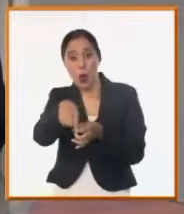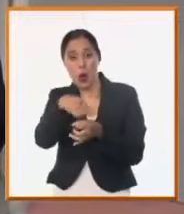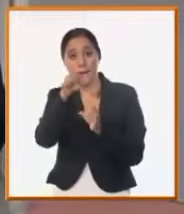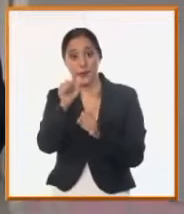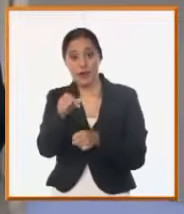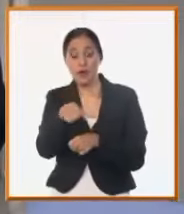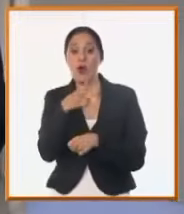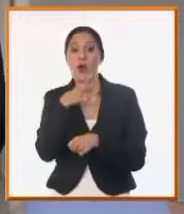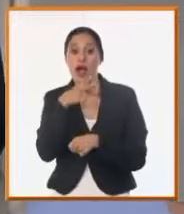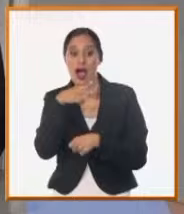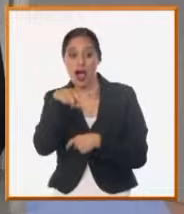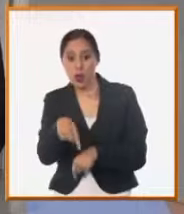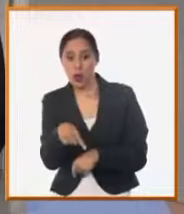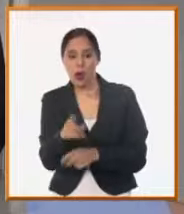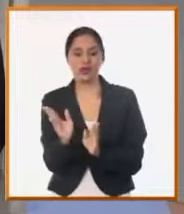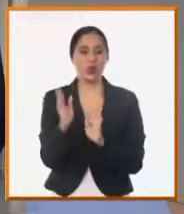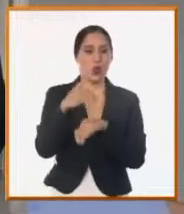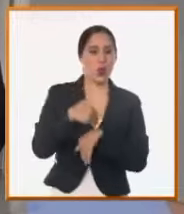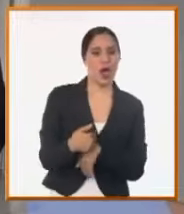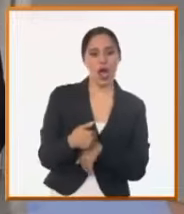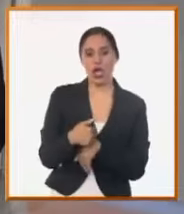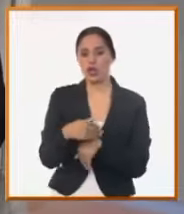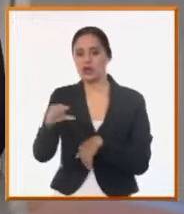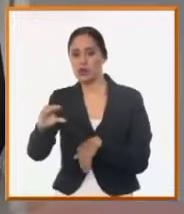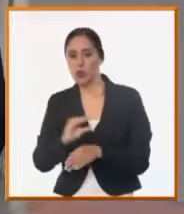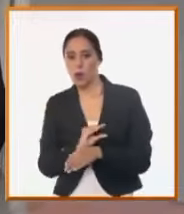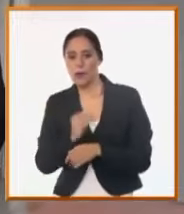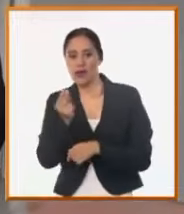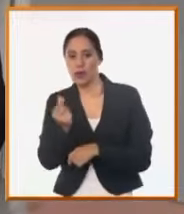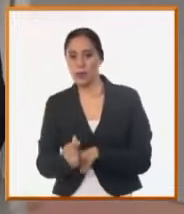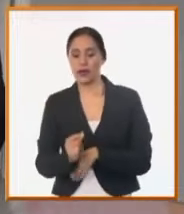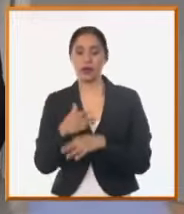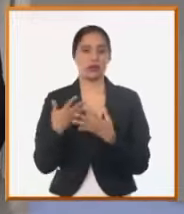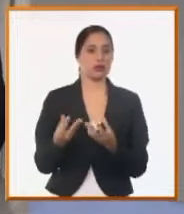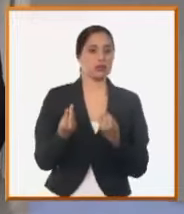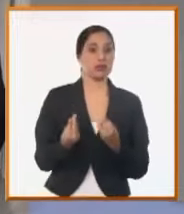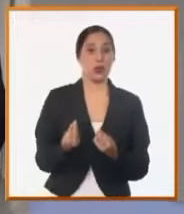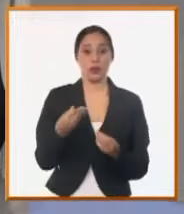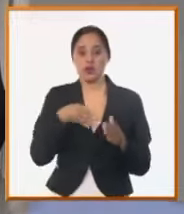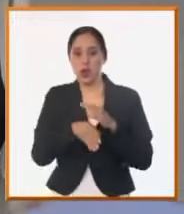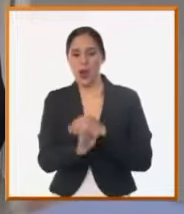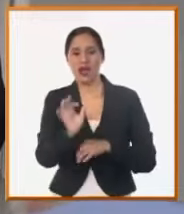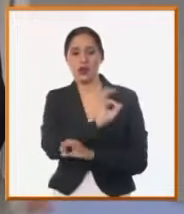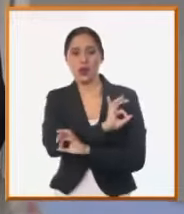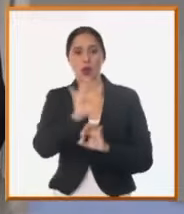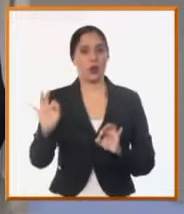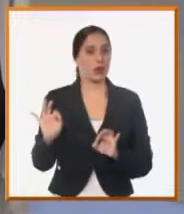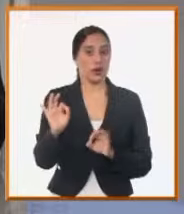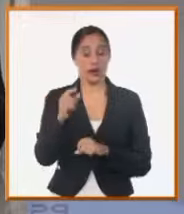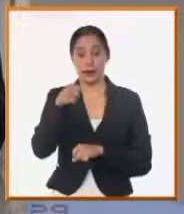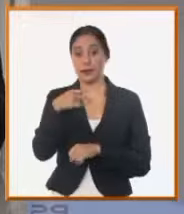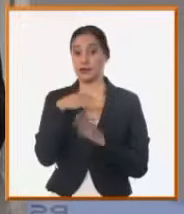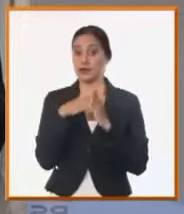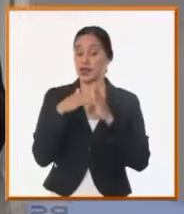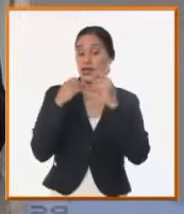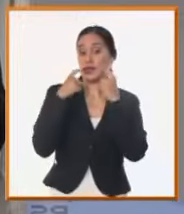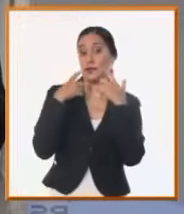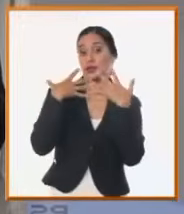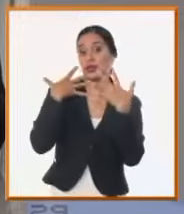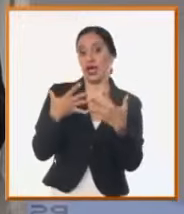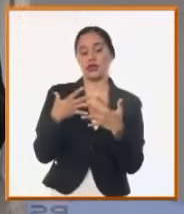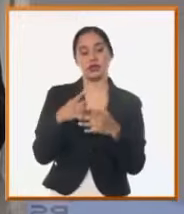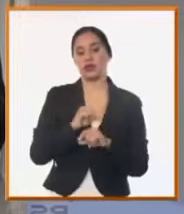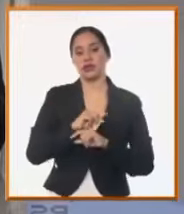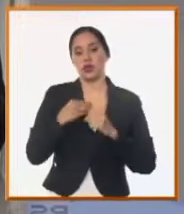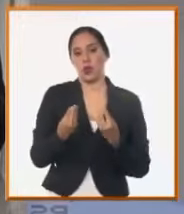linealmente tres metros cúbicos de consumo todos los meses cuando ella está convencida de que consume menos. O son de las cosas que, repito, son de carácter subjetivo y que no tienen por qué